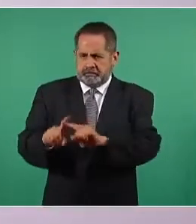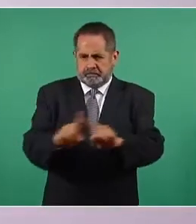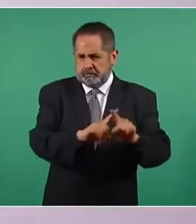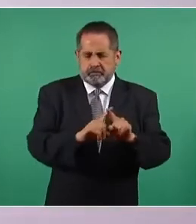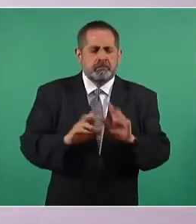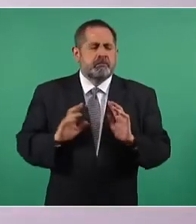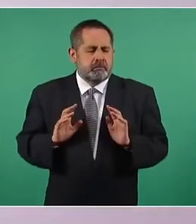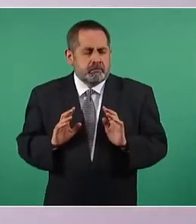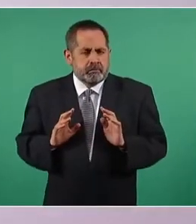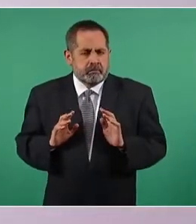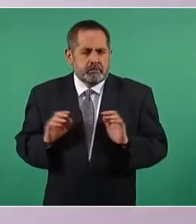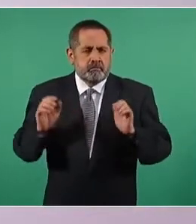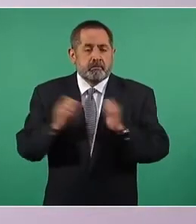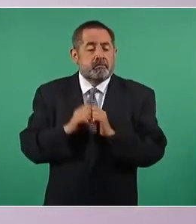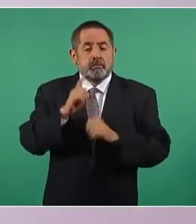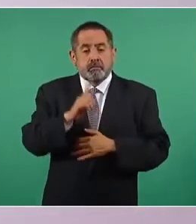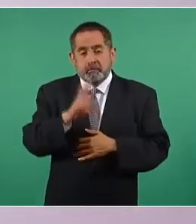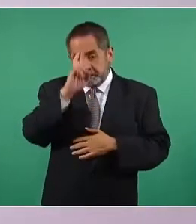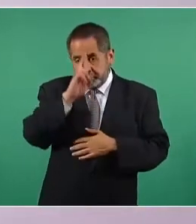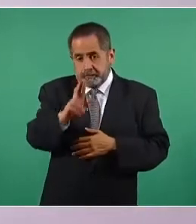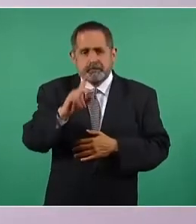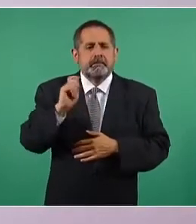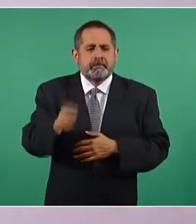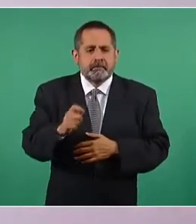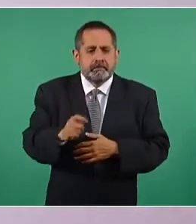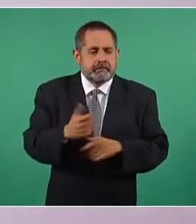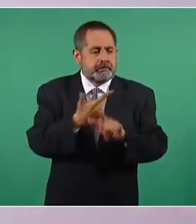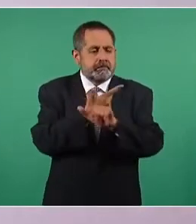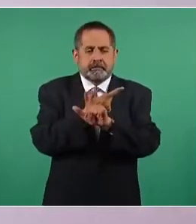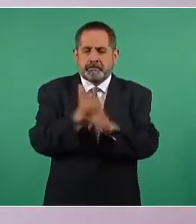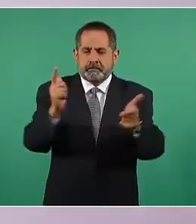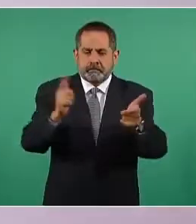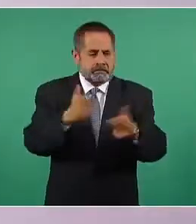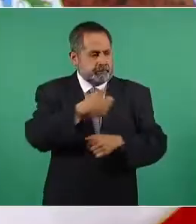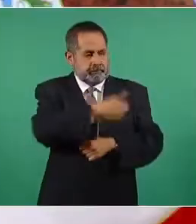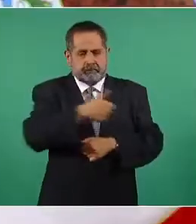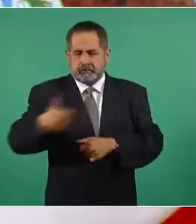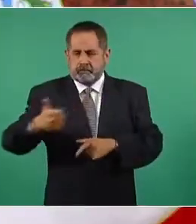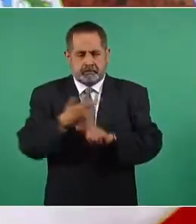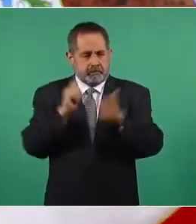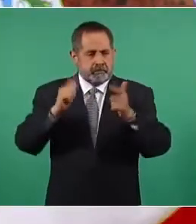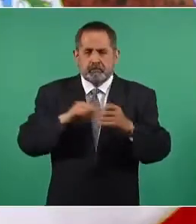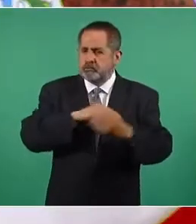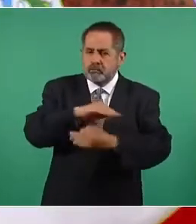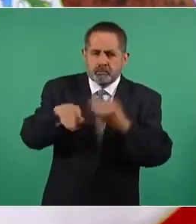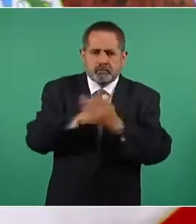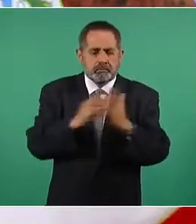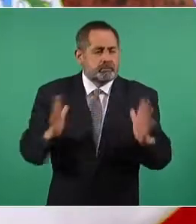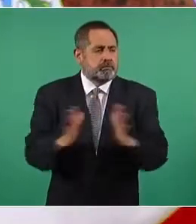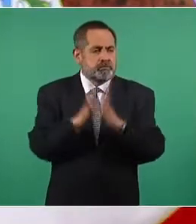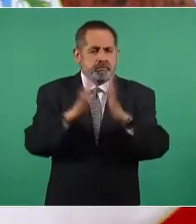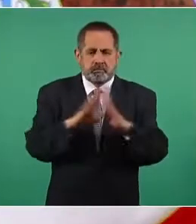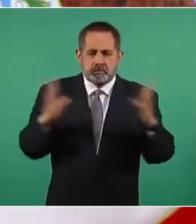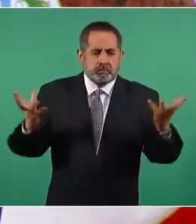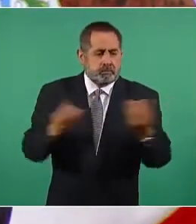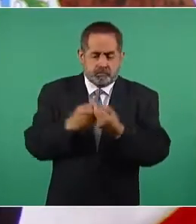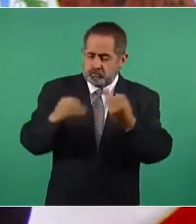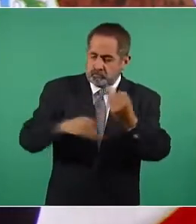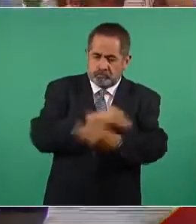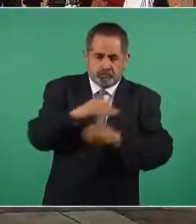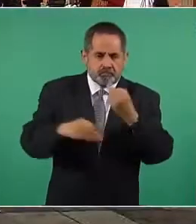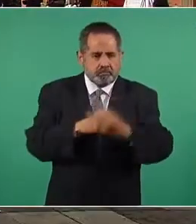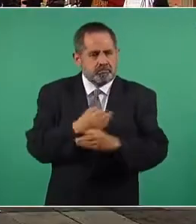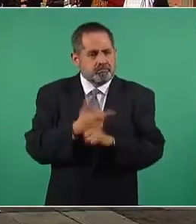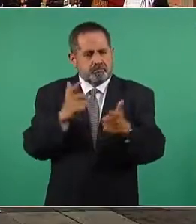el respeto a las libertades y con la participación de todas y de todos los mexicanos.